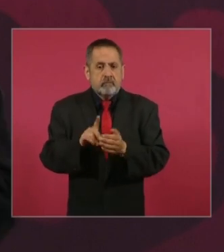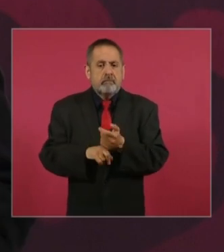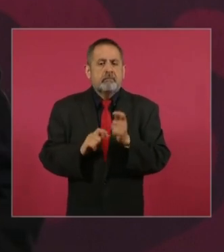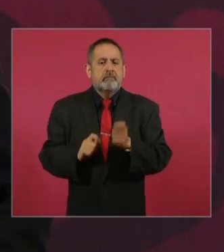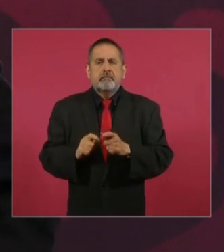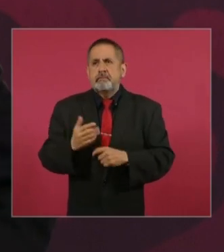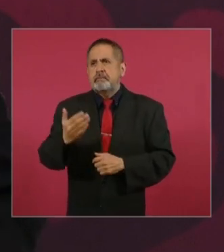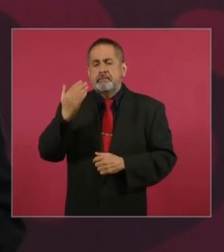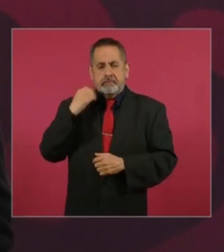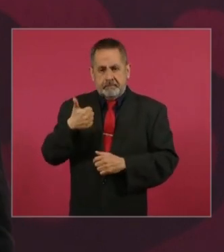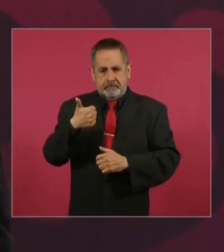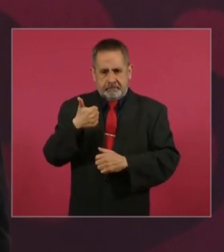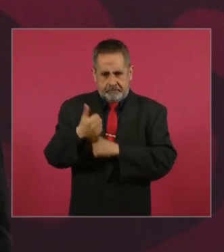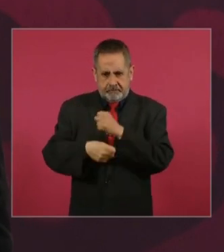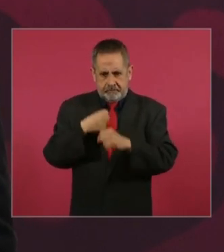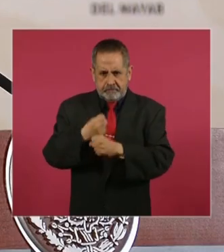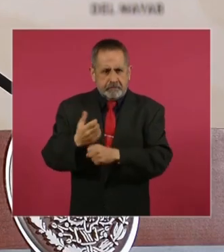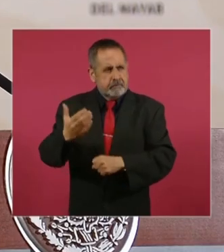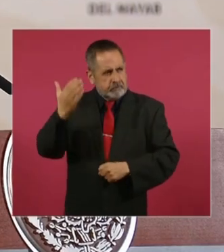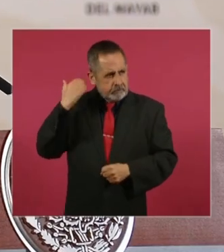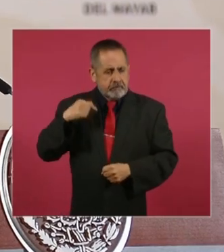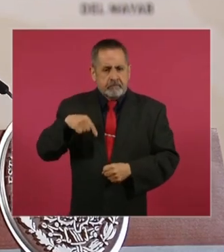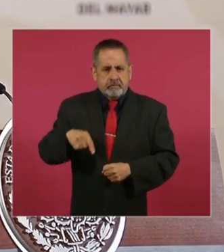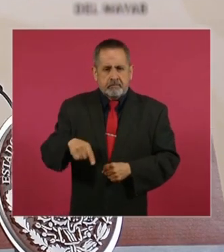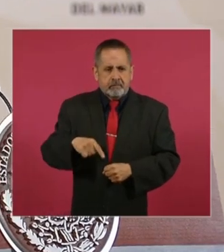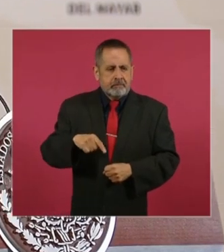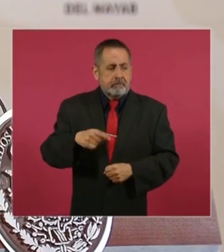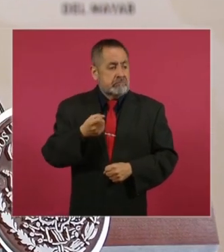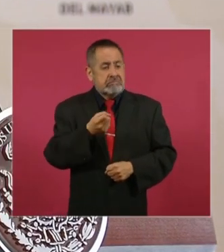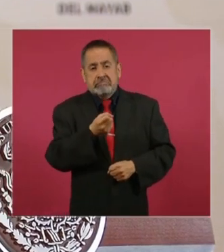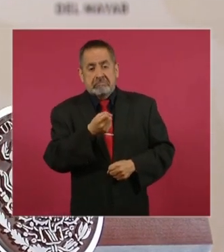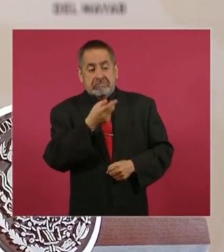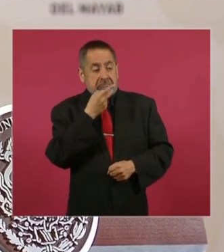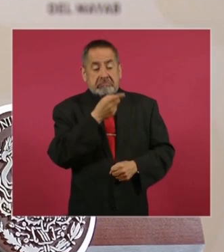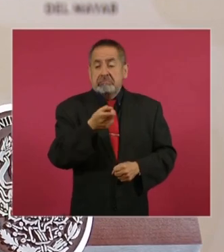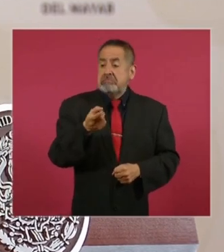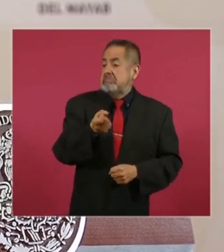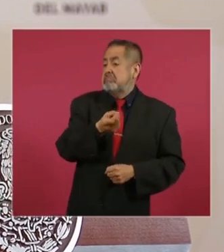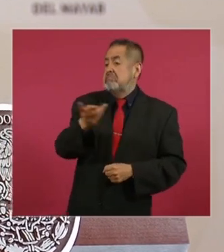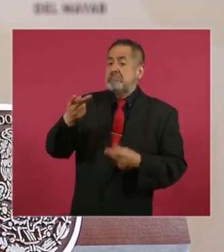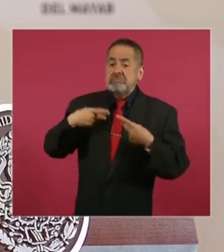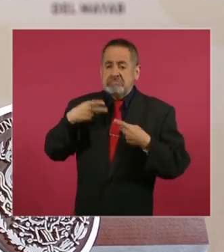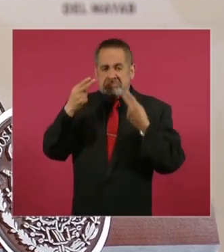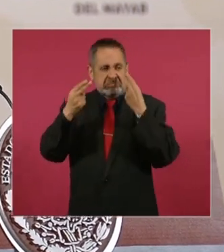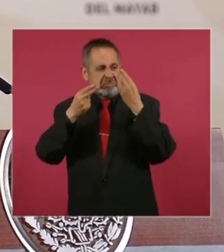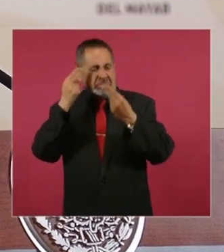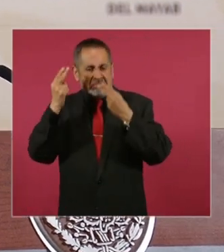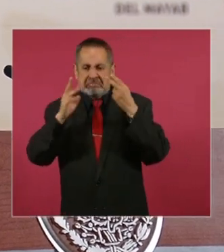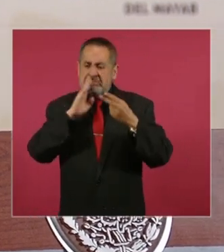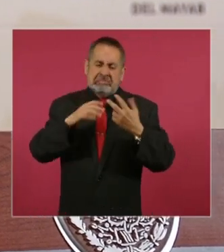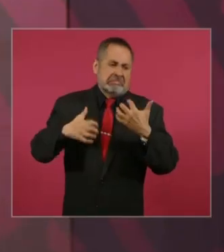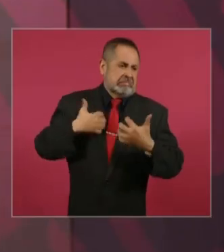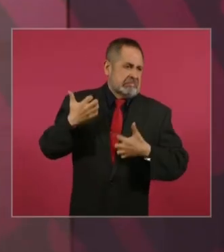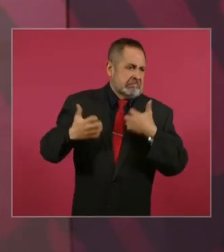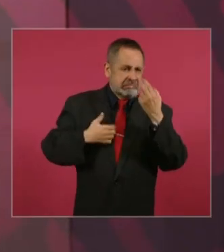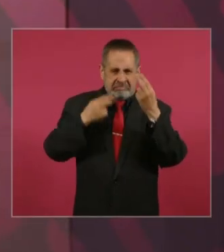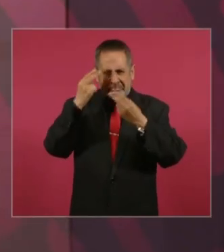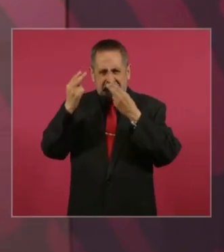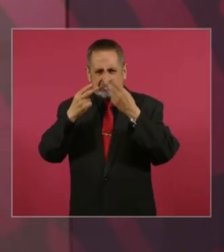hace seis años, se hablaba del mal humor de la gente.